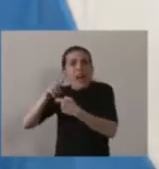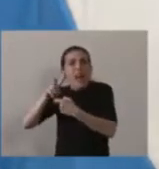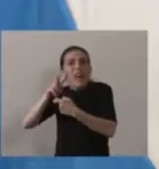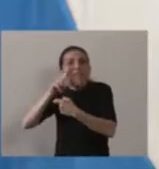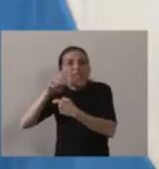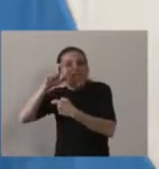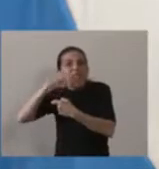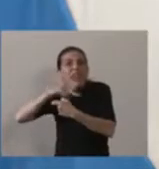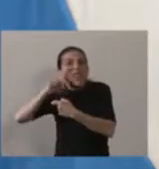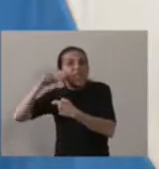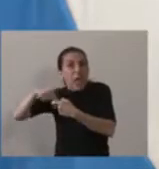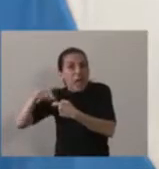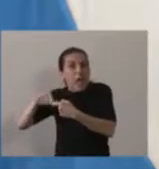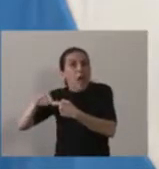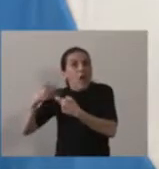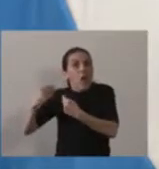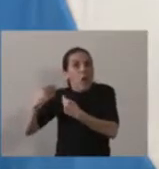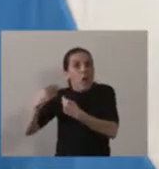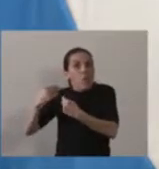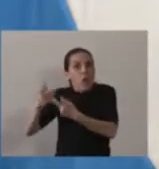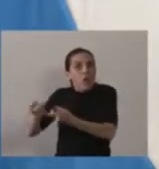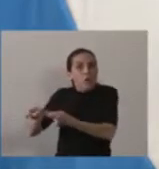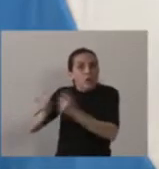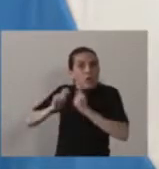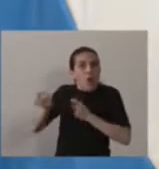histórica es desarrollar un instrumento